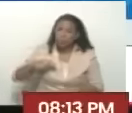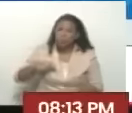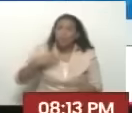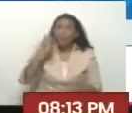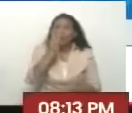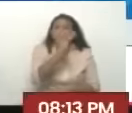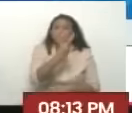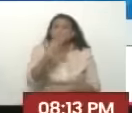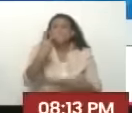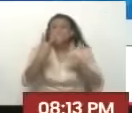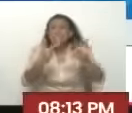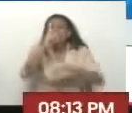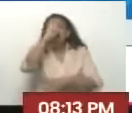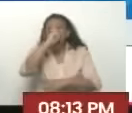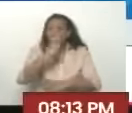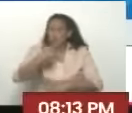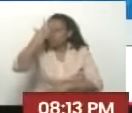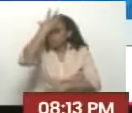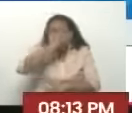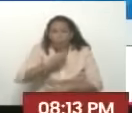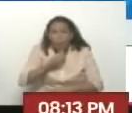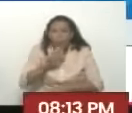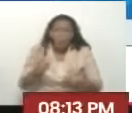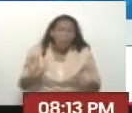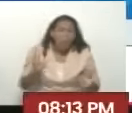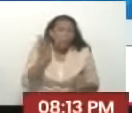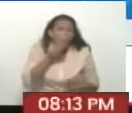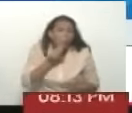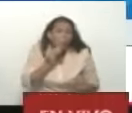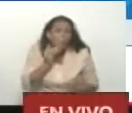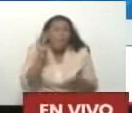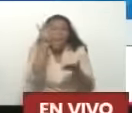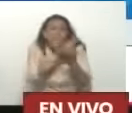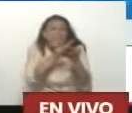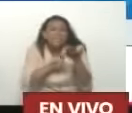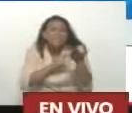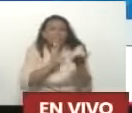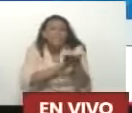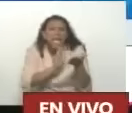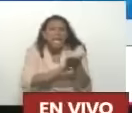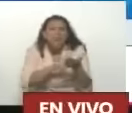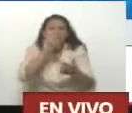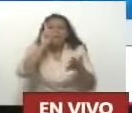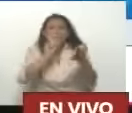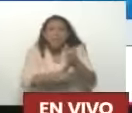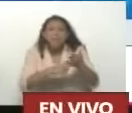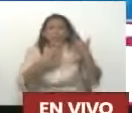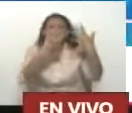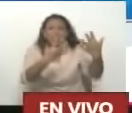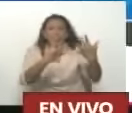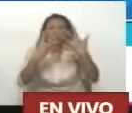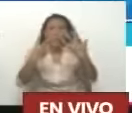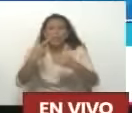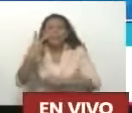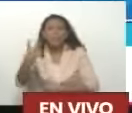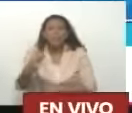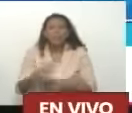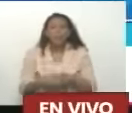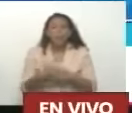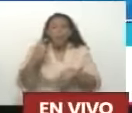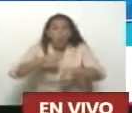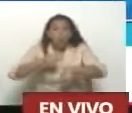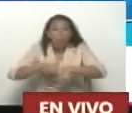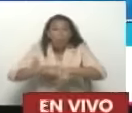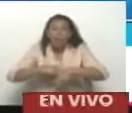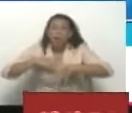Muchachos de 27 años Génesis De 28 años Leyendo este documento Después de 1992 Y la fuerza que